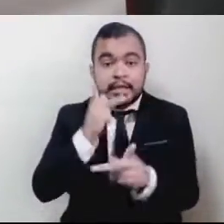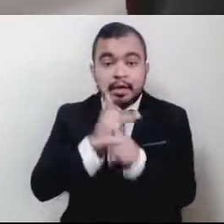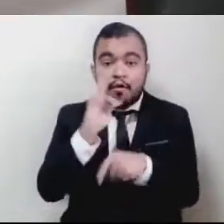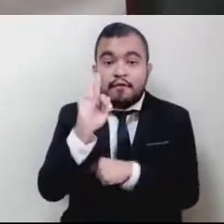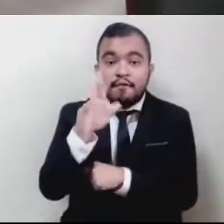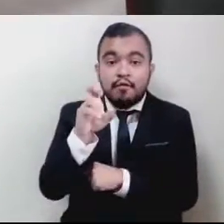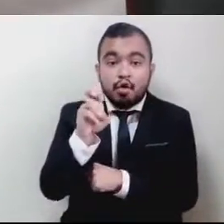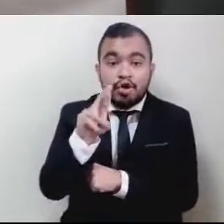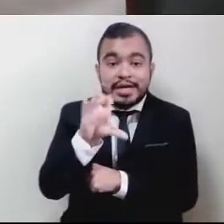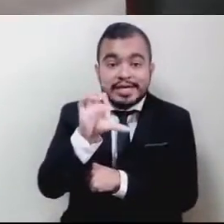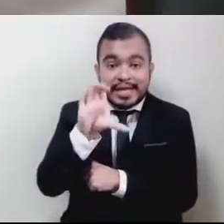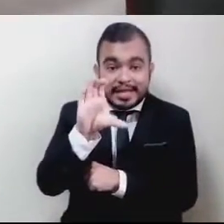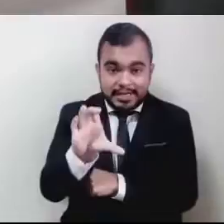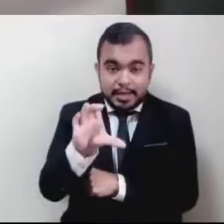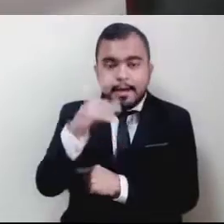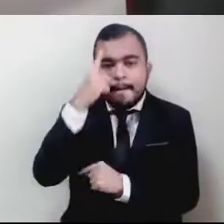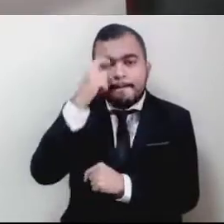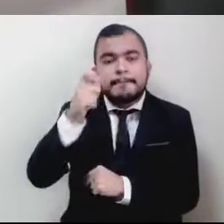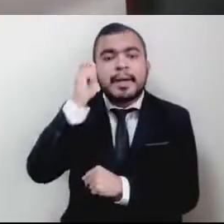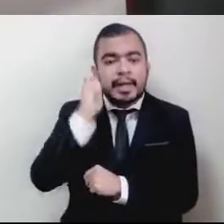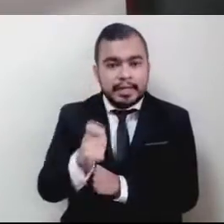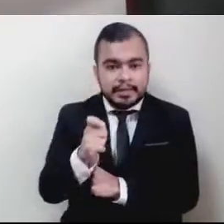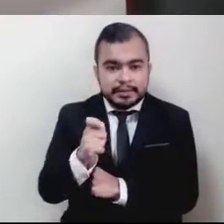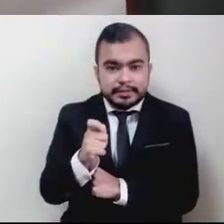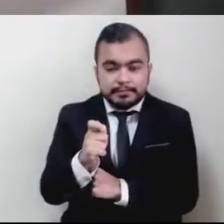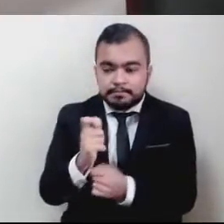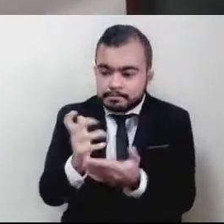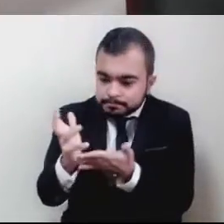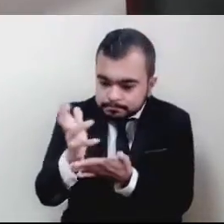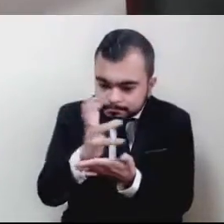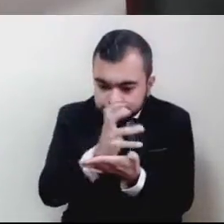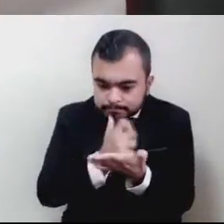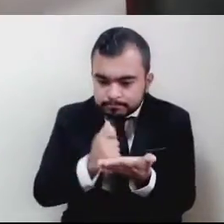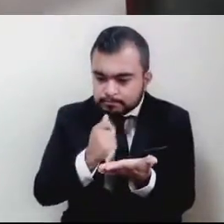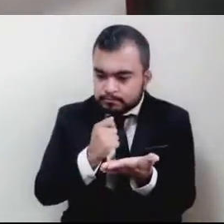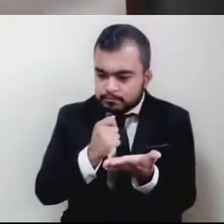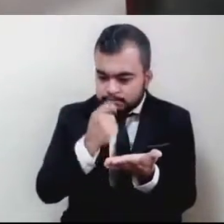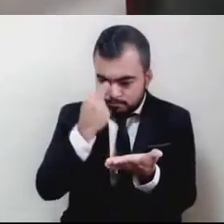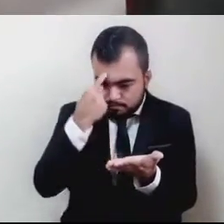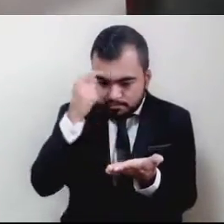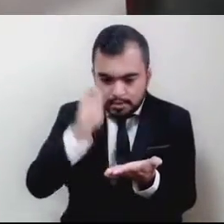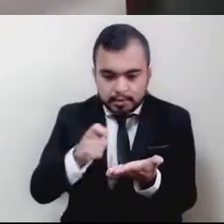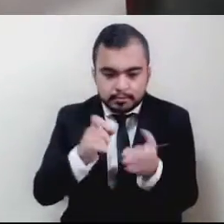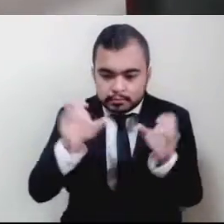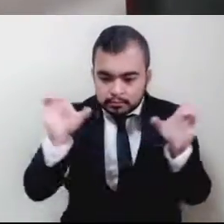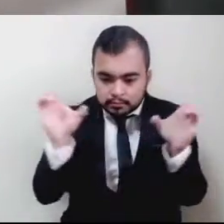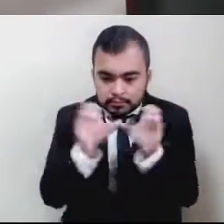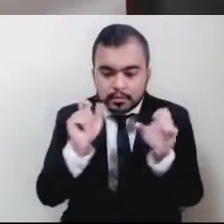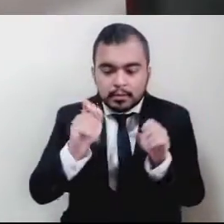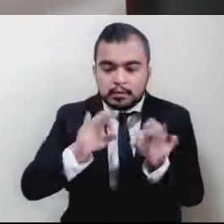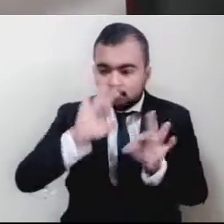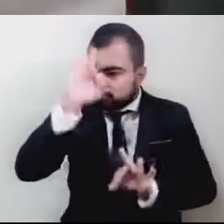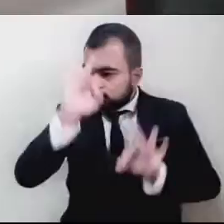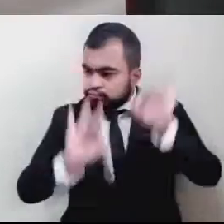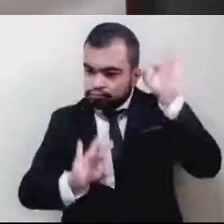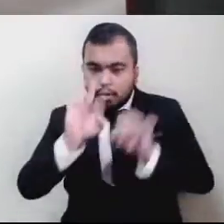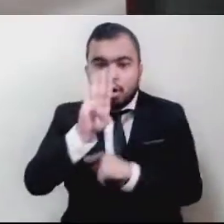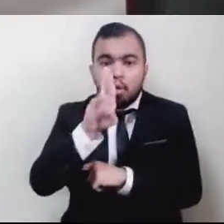de reestructura, de obtención de financiamiento garantizado de certificados bursátiles de IFREM,